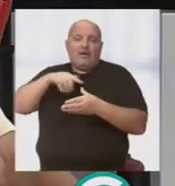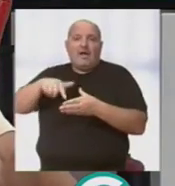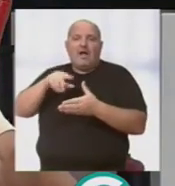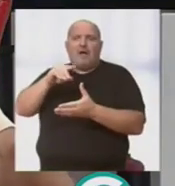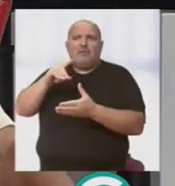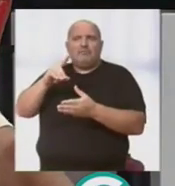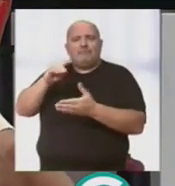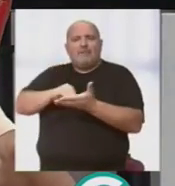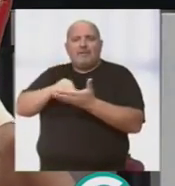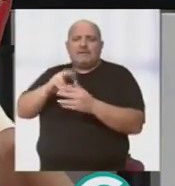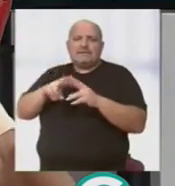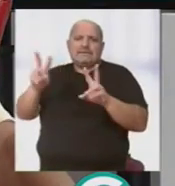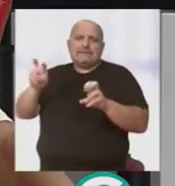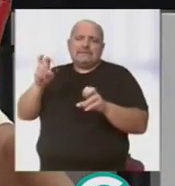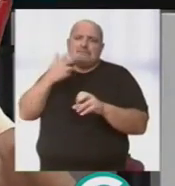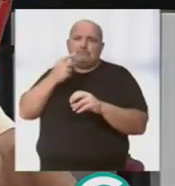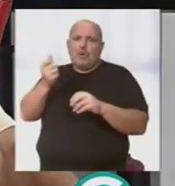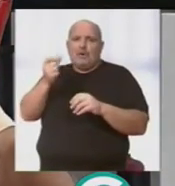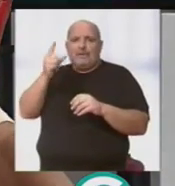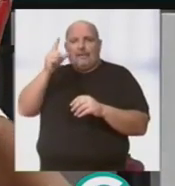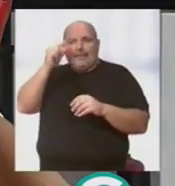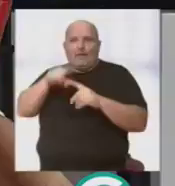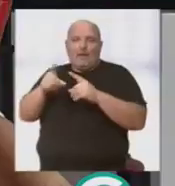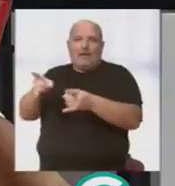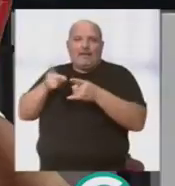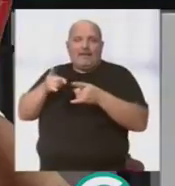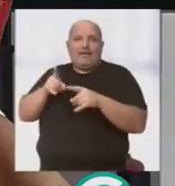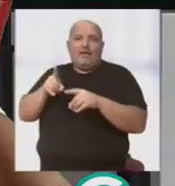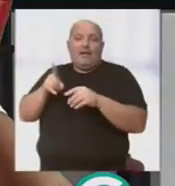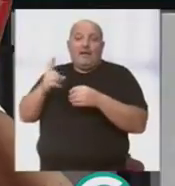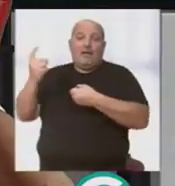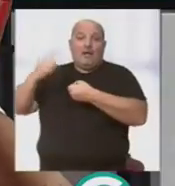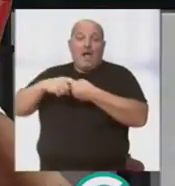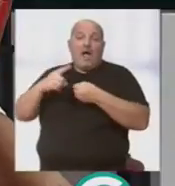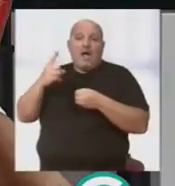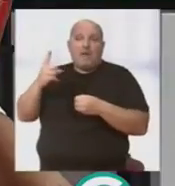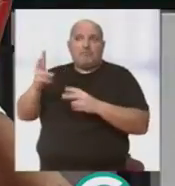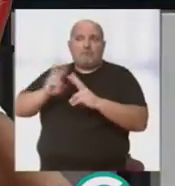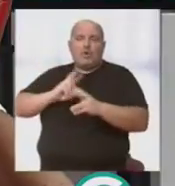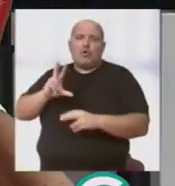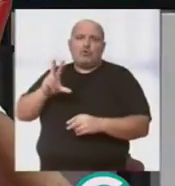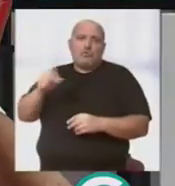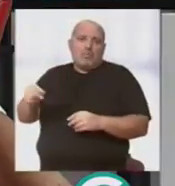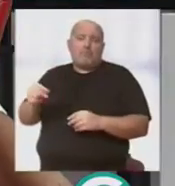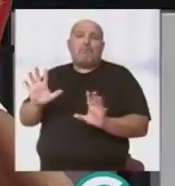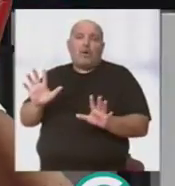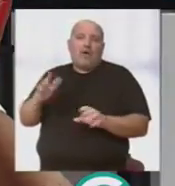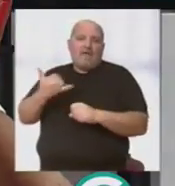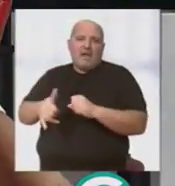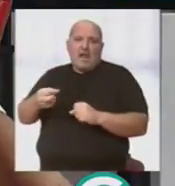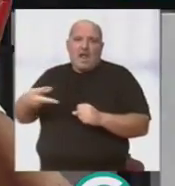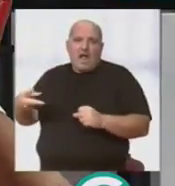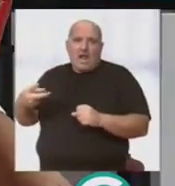pues ha solido hacerle un guiño y dentro del pregón, pues suele él estar. En este caso me dijo que no, pero bueno, pero estaba claro